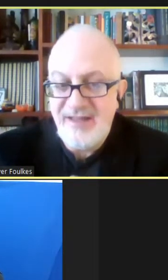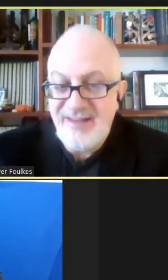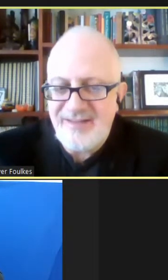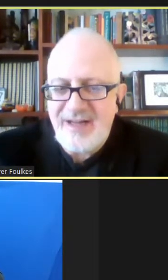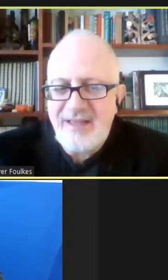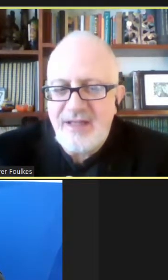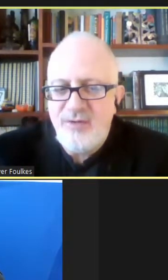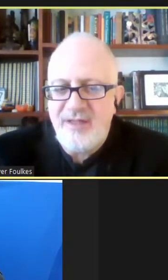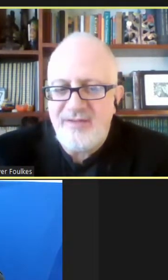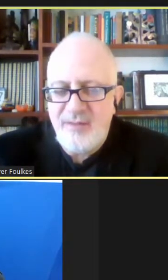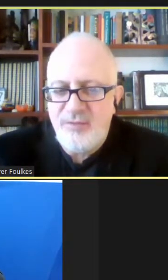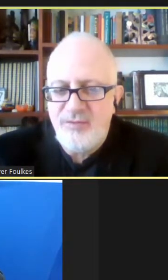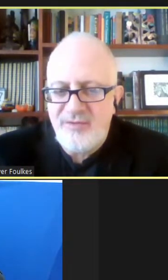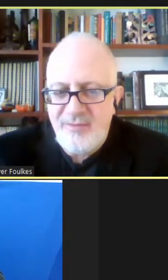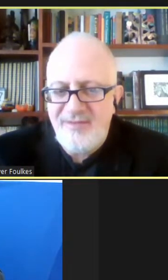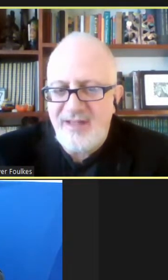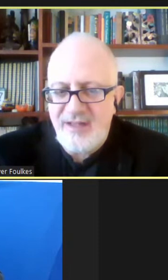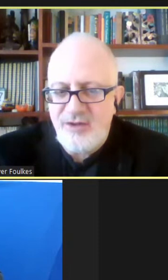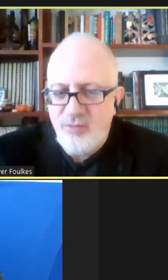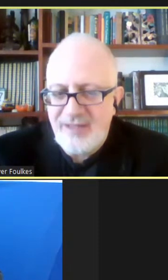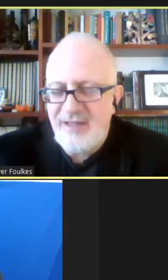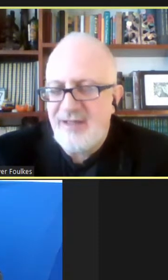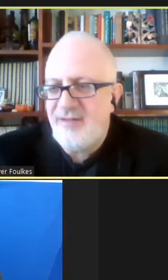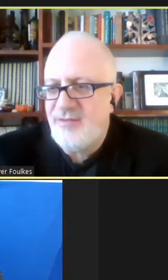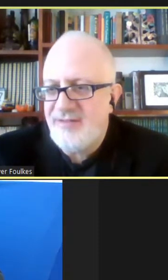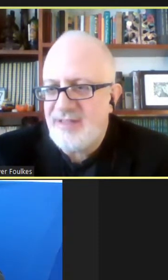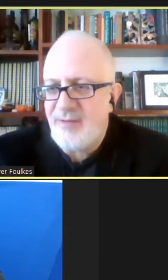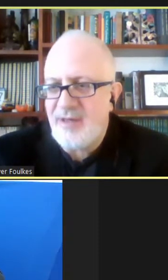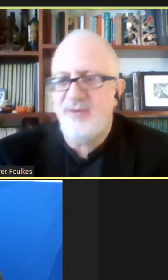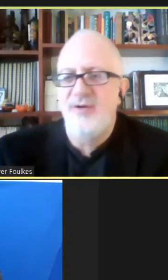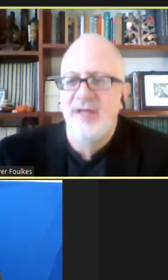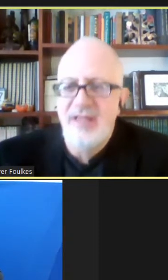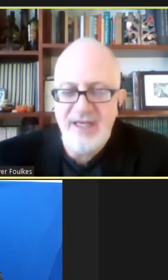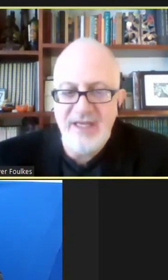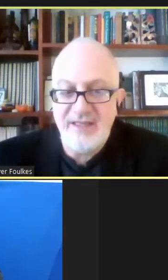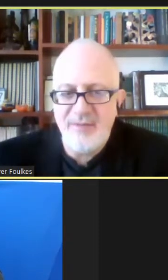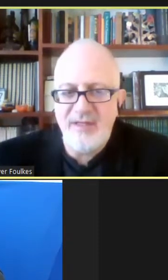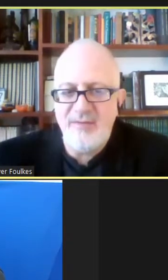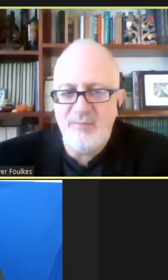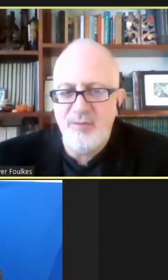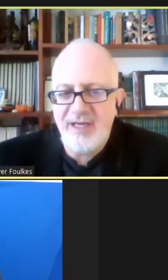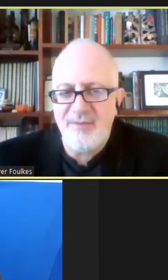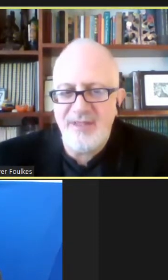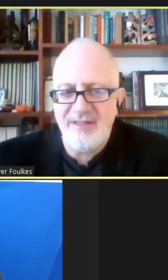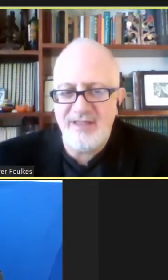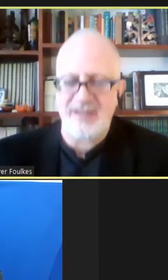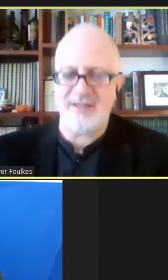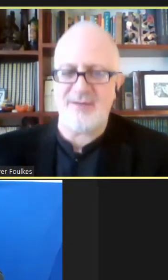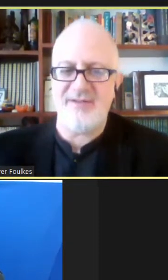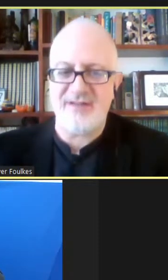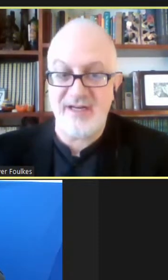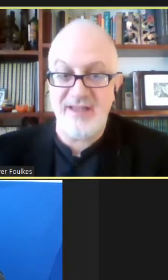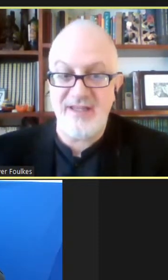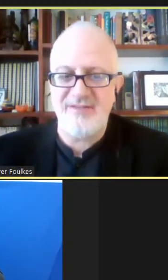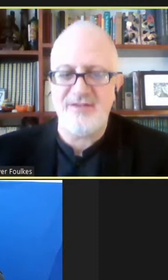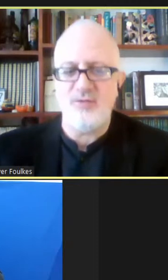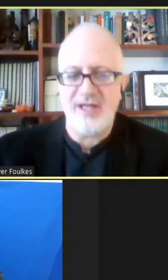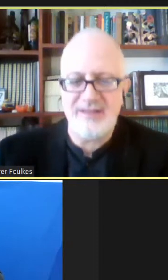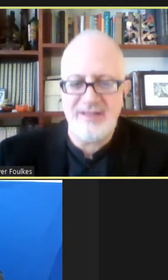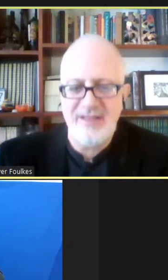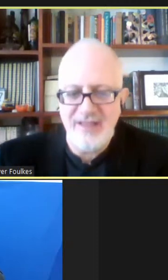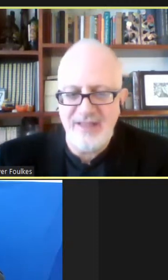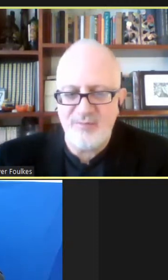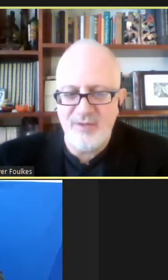ir desgranando una serie de puntos de vista durante las sesiones de trabajo y también públicamente a través de redes